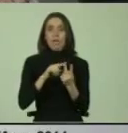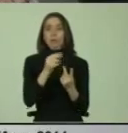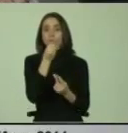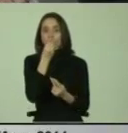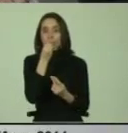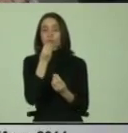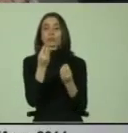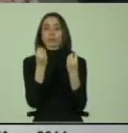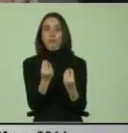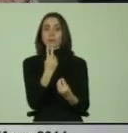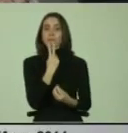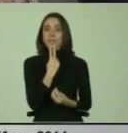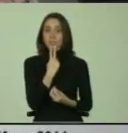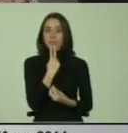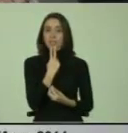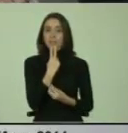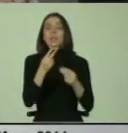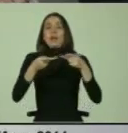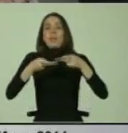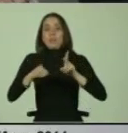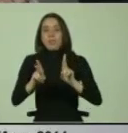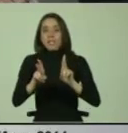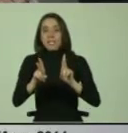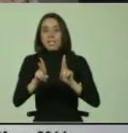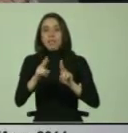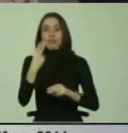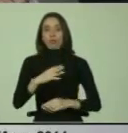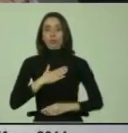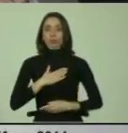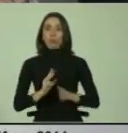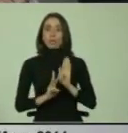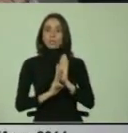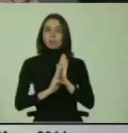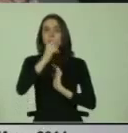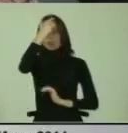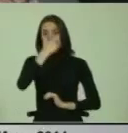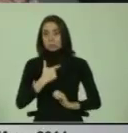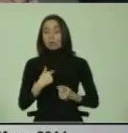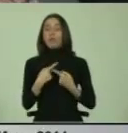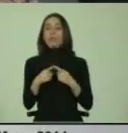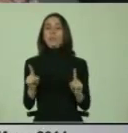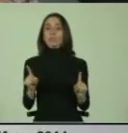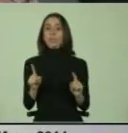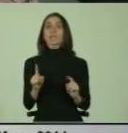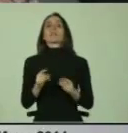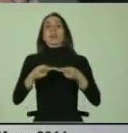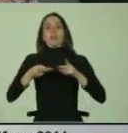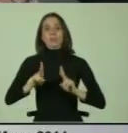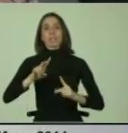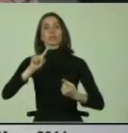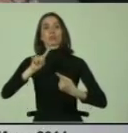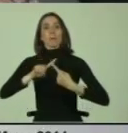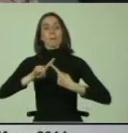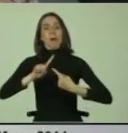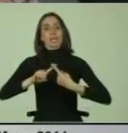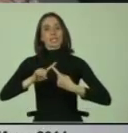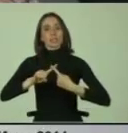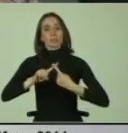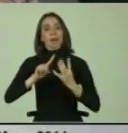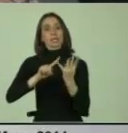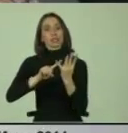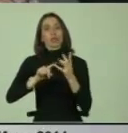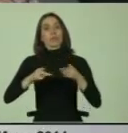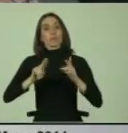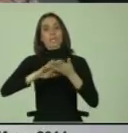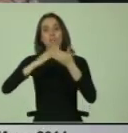condiciones adecuadas de vida, el derecho a la propia identidad y a ser diferente, el derecho a la participación y el derecho